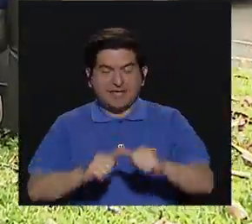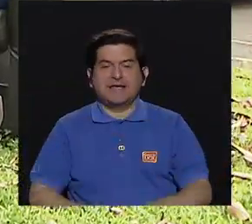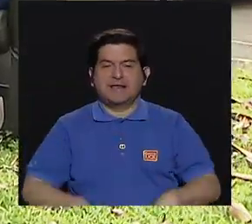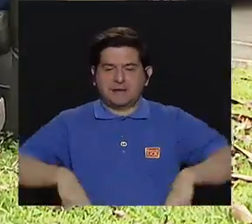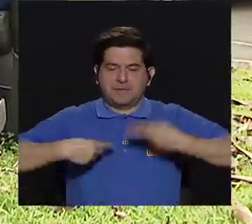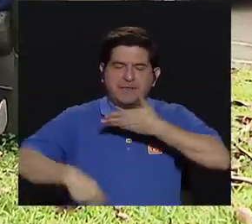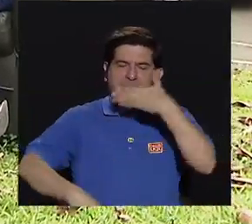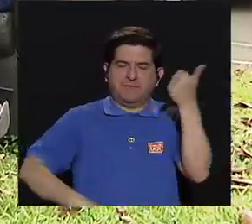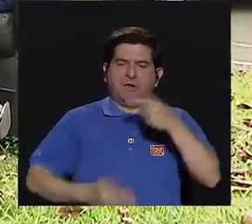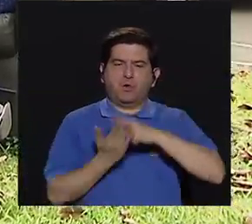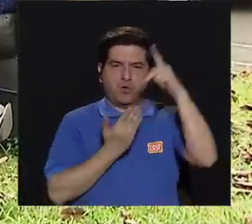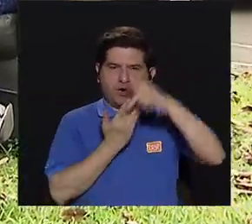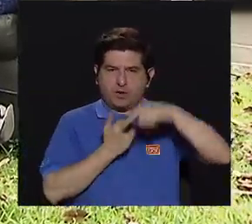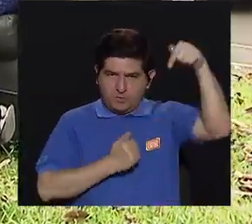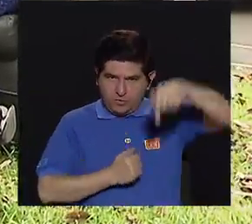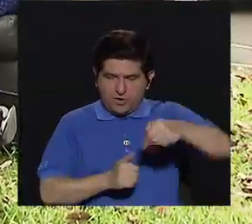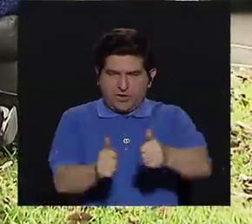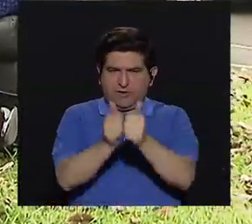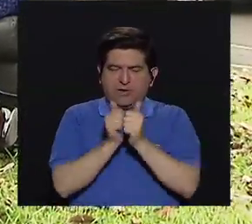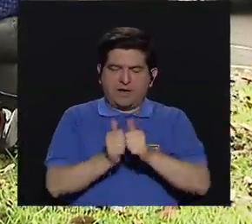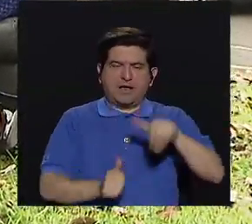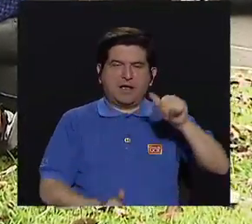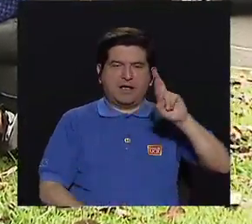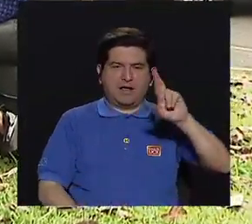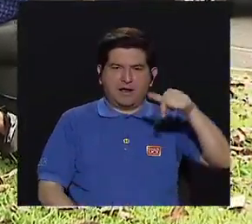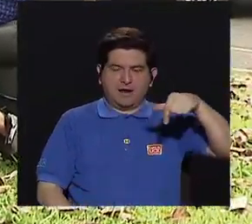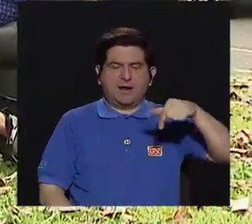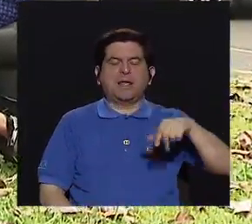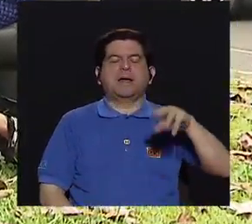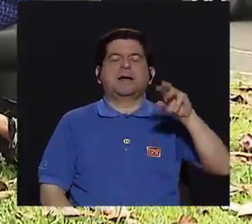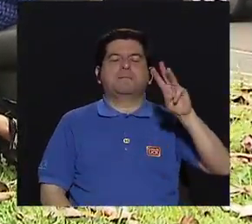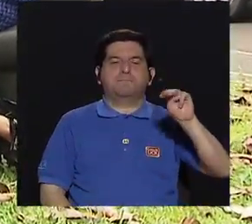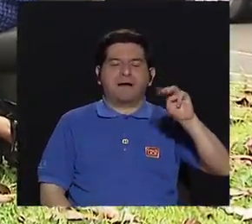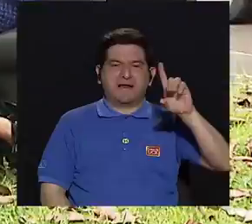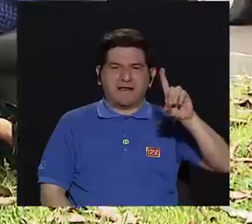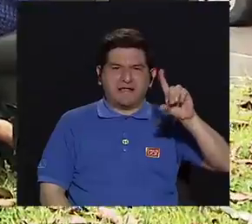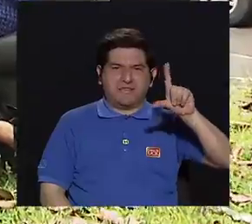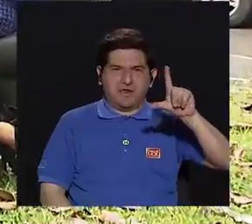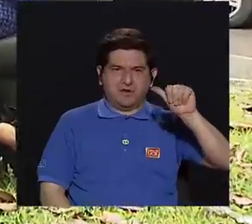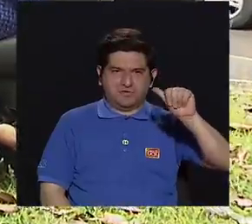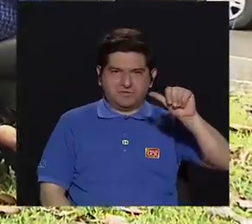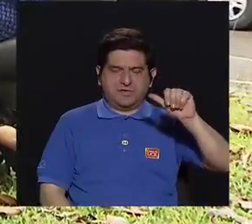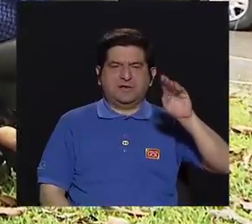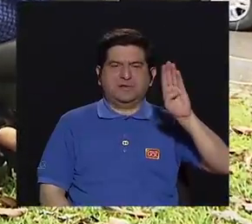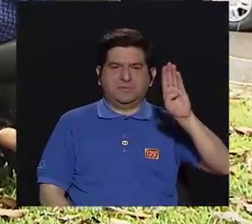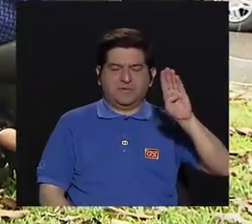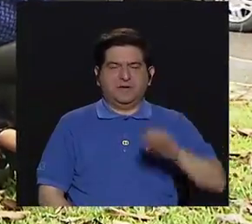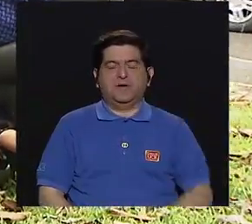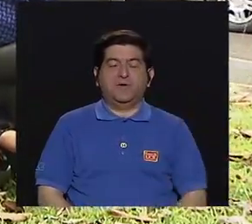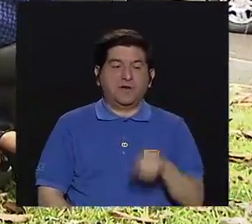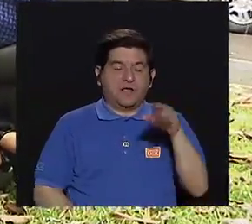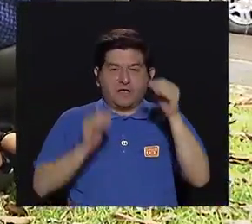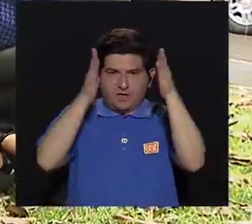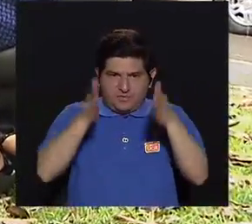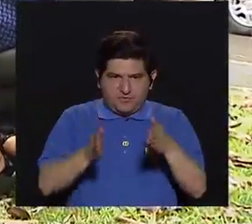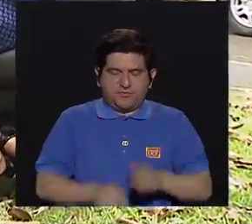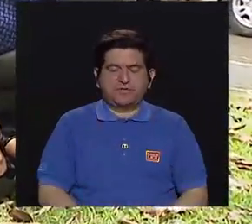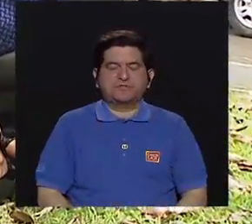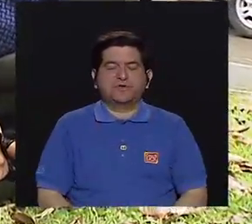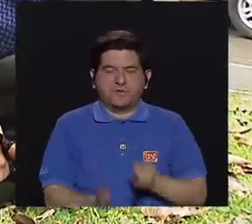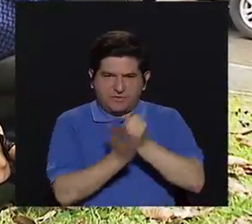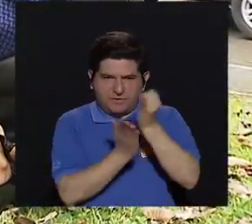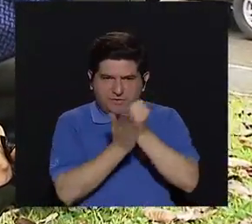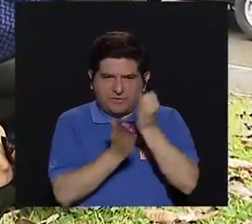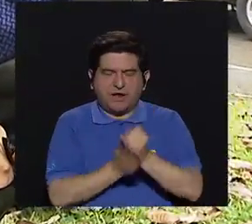Continuamos en Vivir Mejor, el día de hoy nos acompaña la arquitecta María de los Ángeles Barahona, docente e investigadora en la carrera de